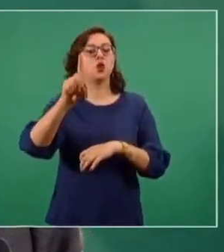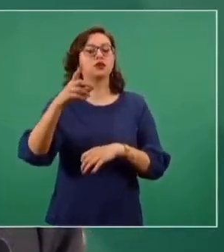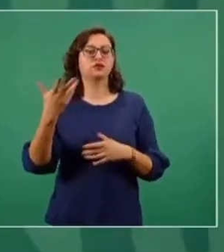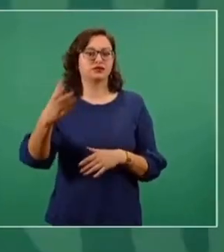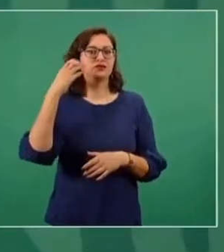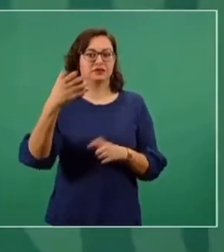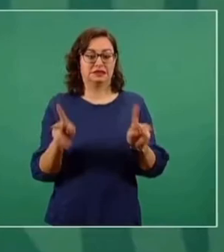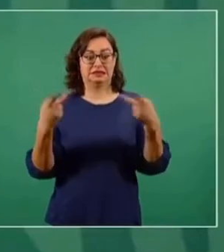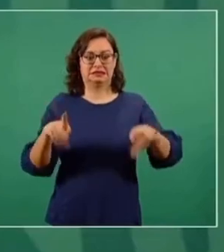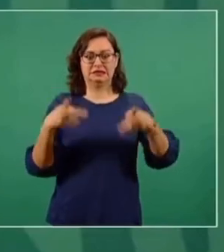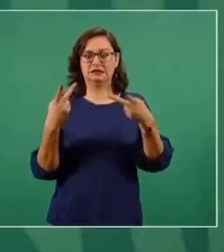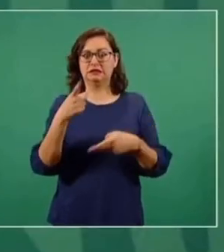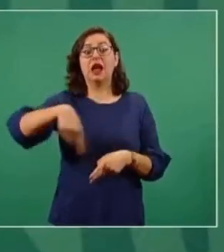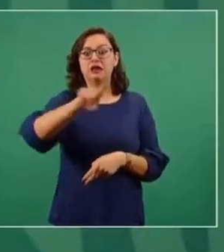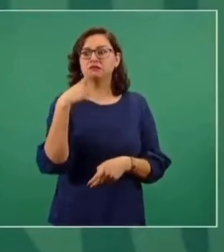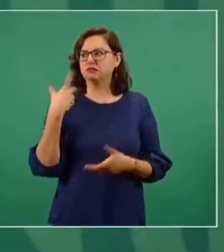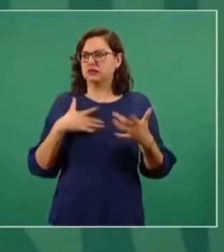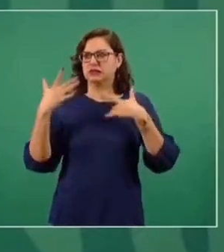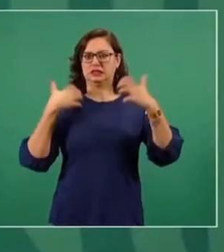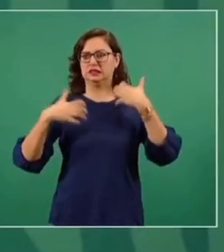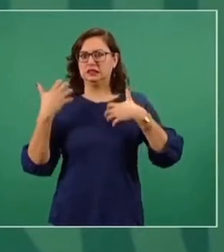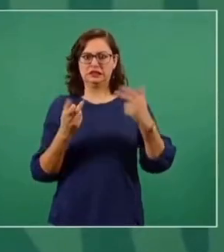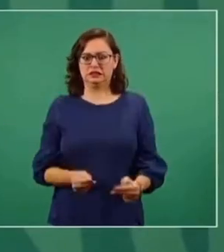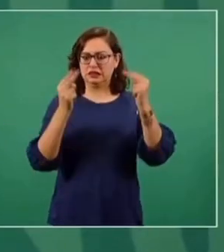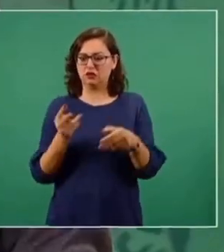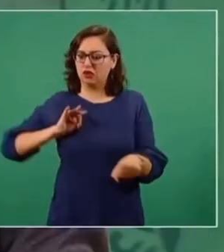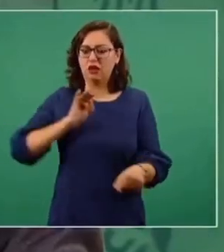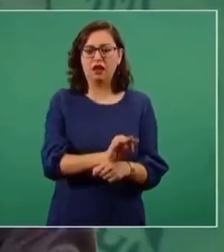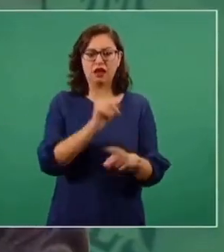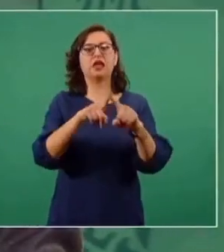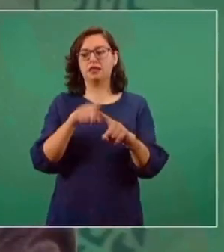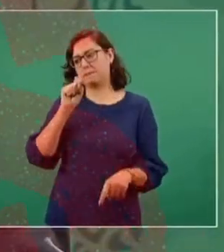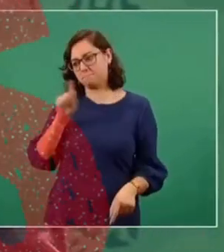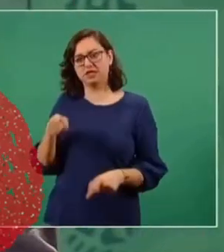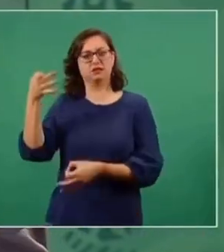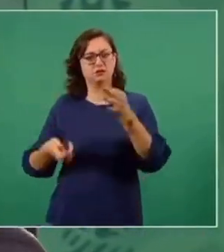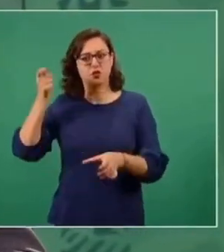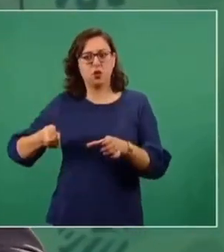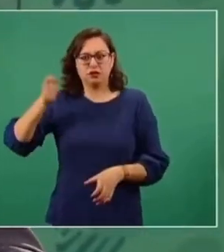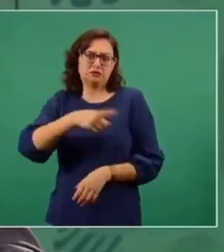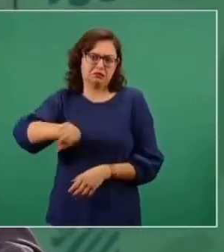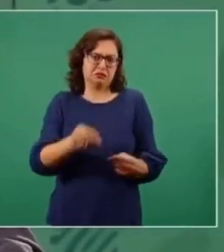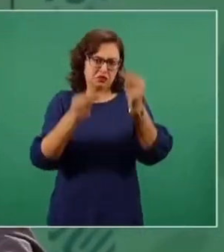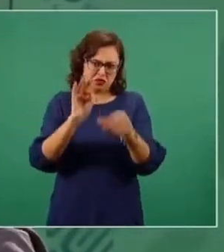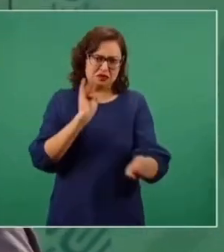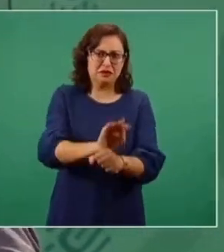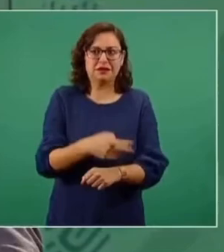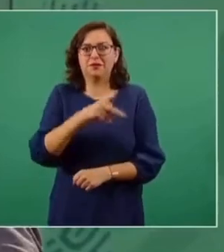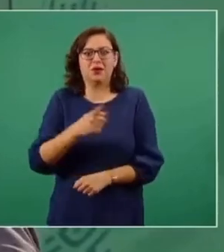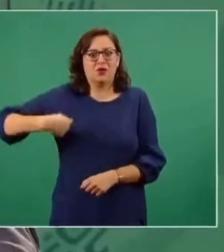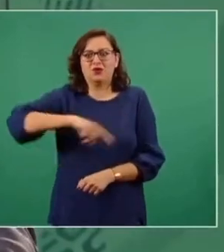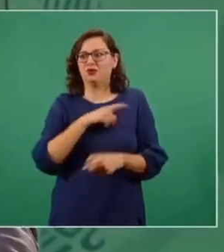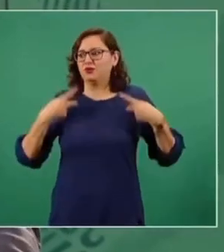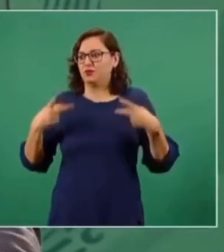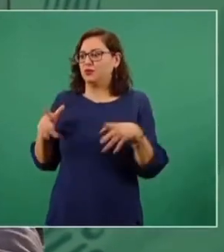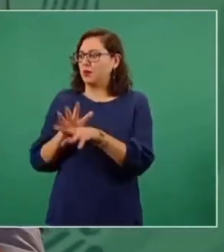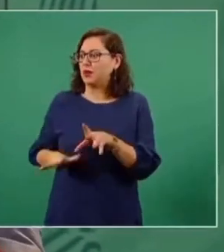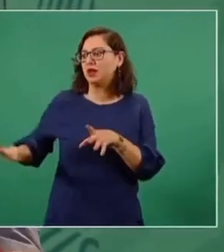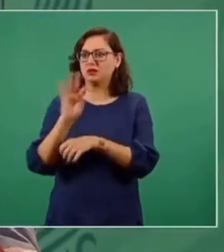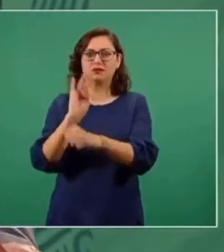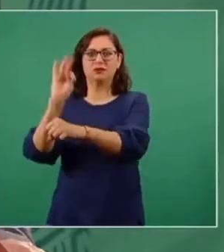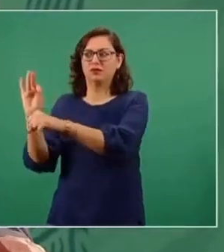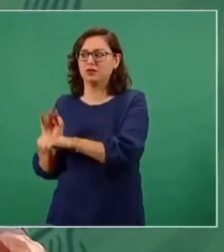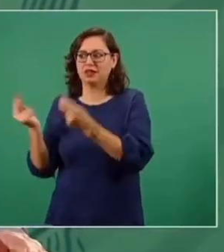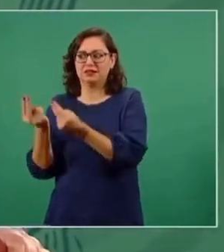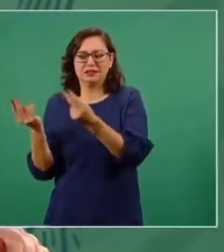Que desde luego están defendiendo su negocio, pero nosotros tenemos que defender la seguridad de la gente. ¿Cómo no va haber control en la venta de esas tarjetas que